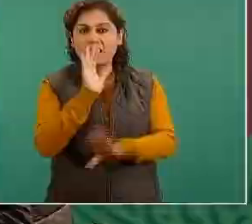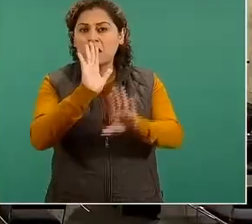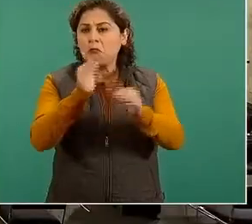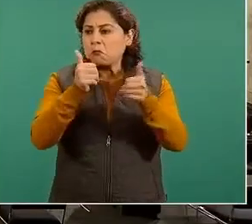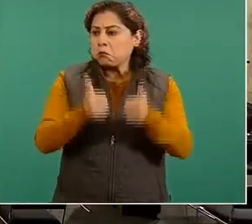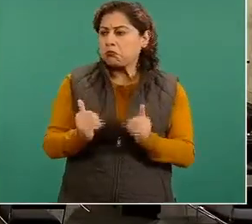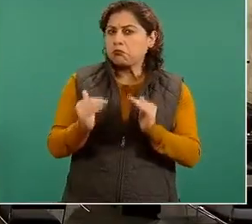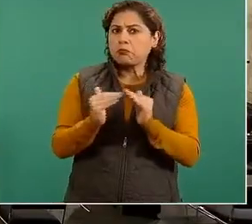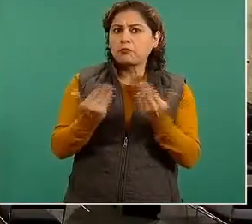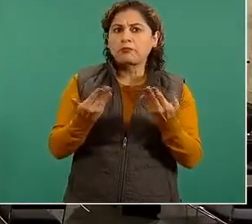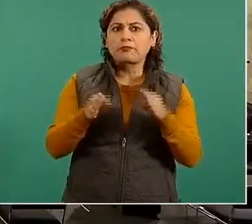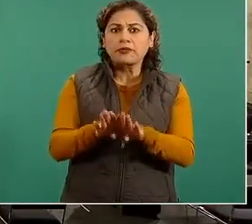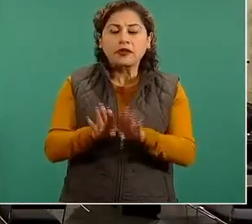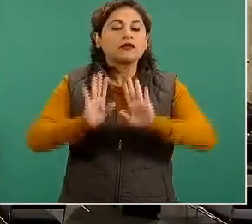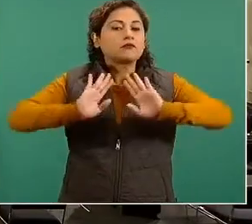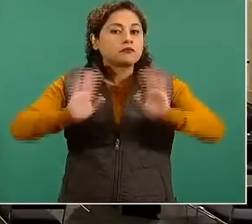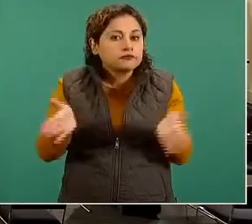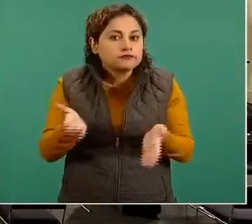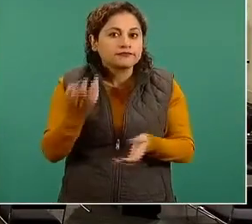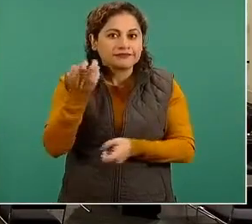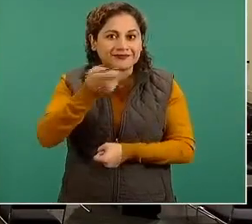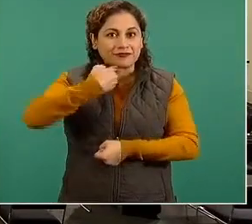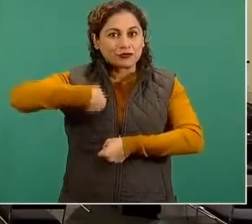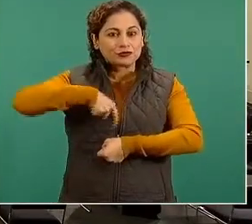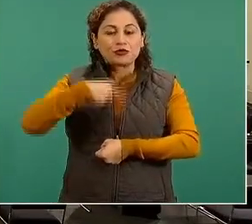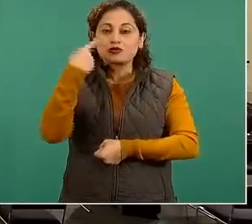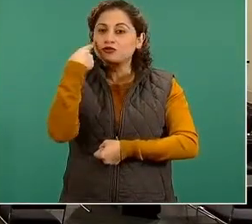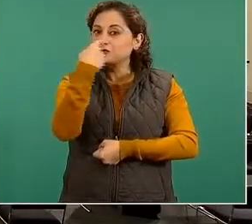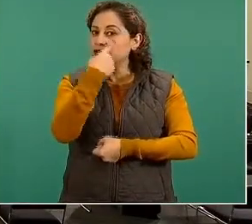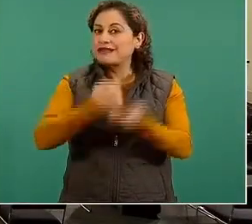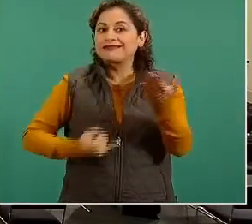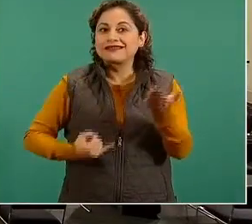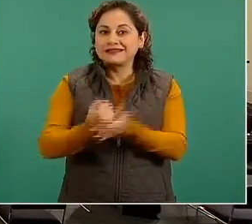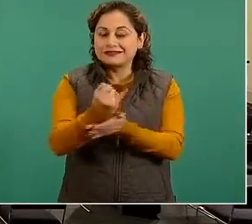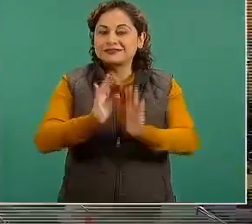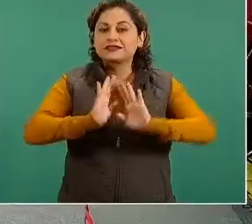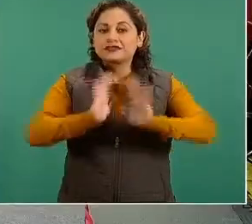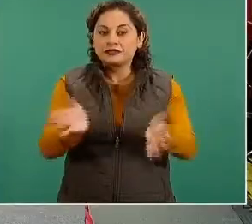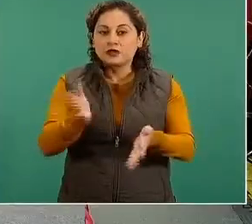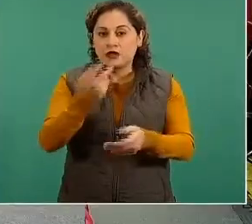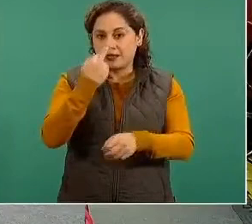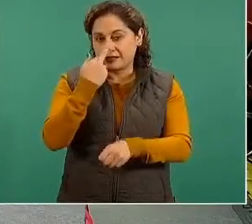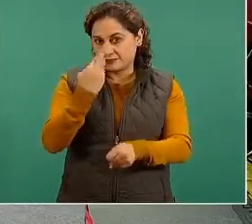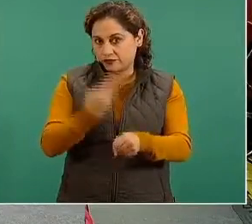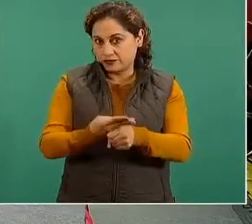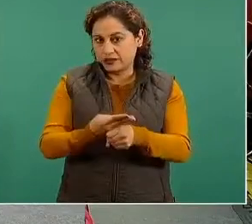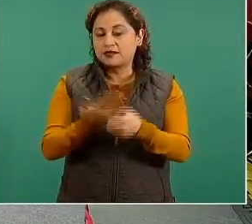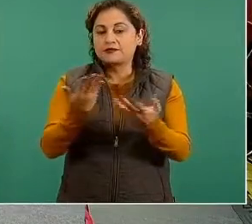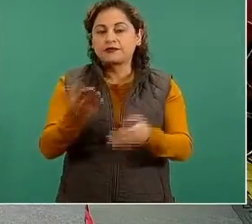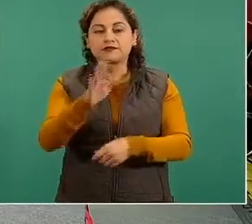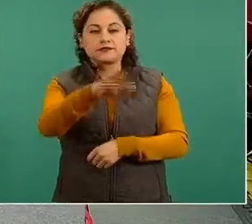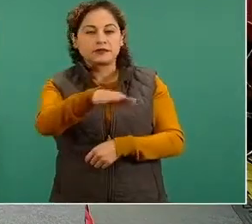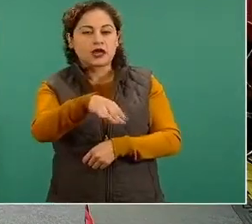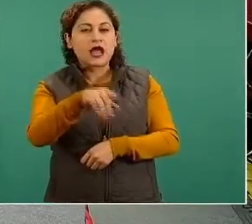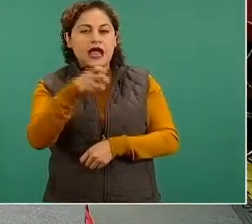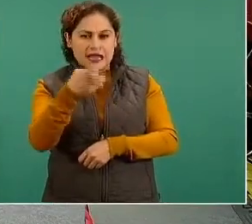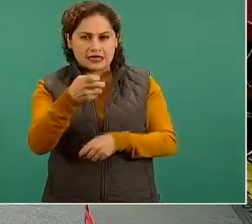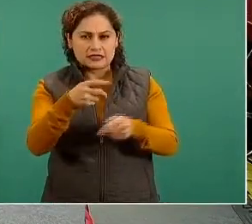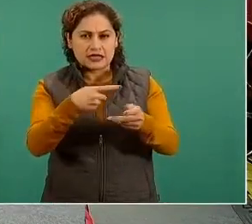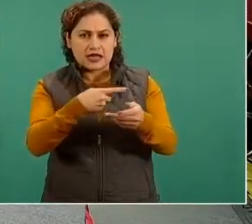¿Y tienen previsto otro tipo de intervenciones además del operativo Chapultepec?